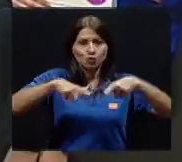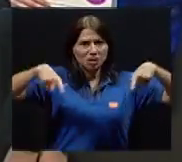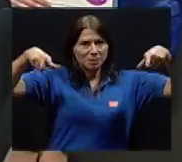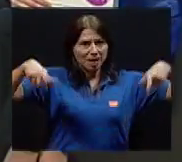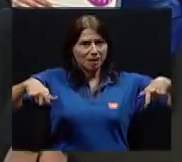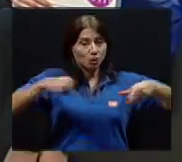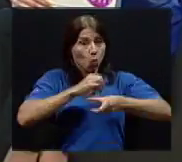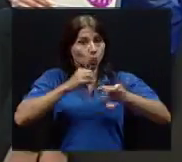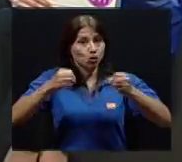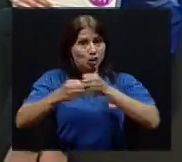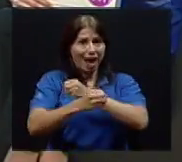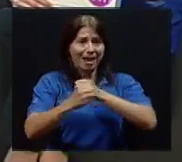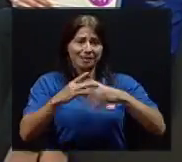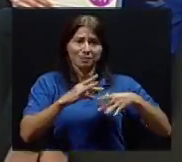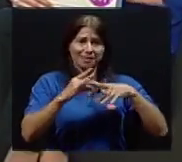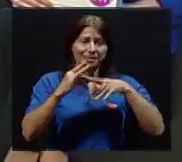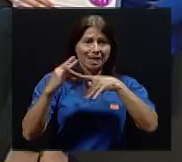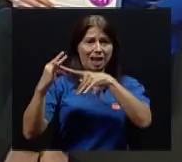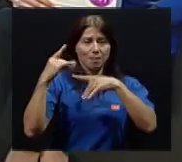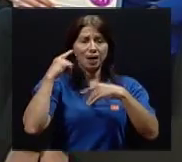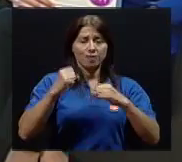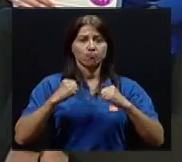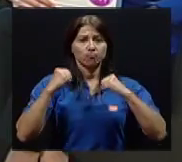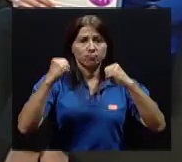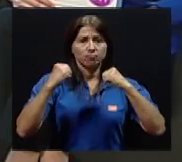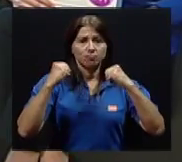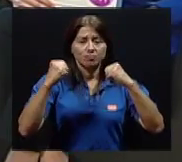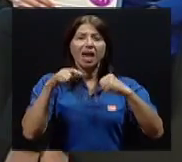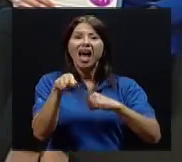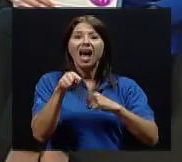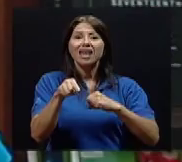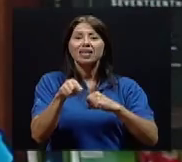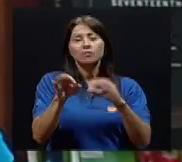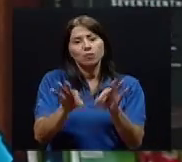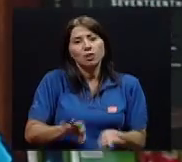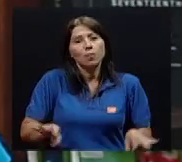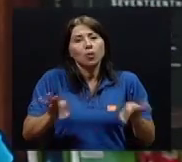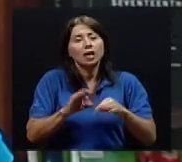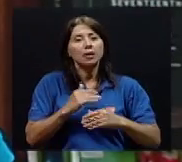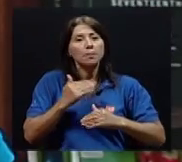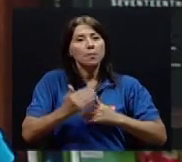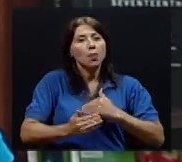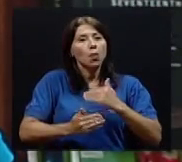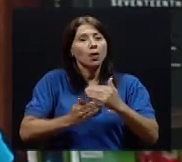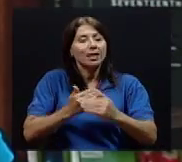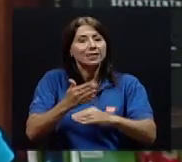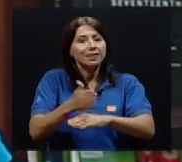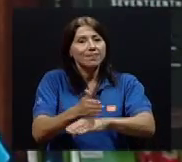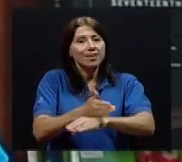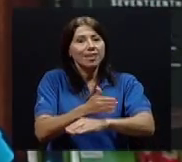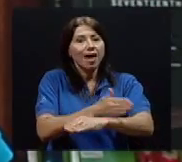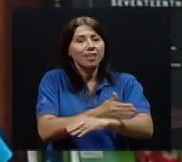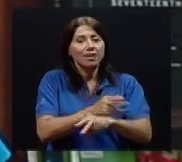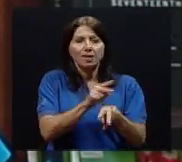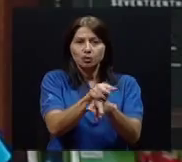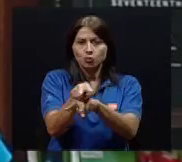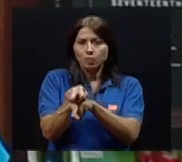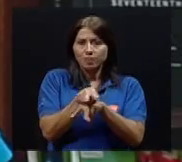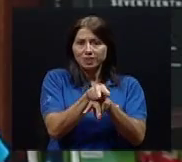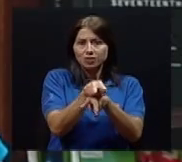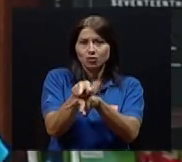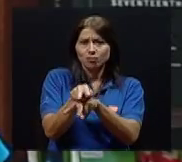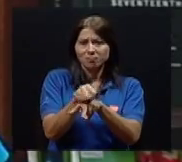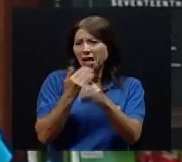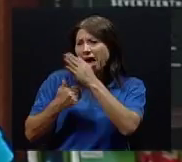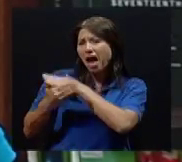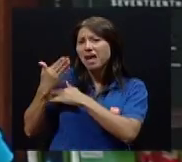como en un gimnasio, o en una sala de musculación y de acondicionamiento físico, yo creo que la clave también está en lo que es la progresividad y